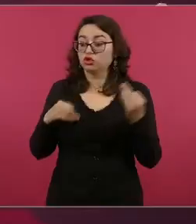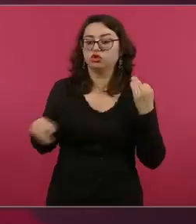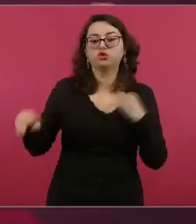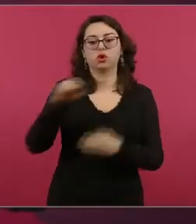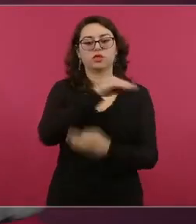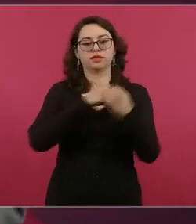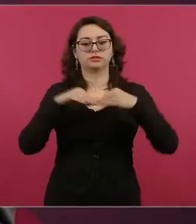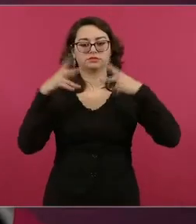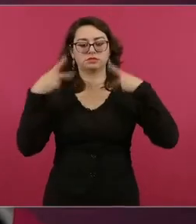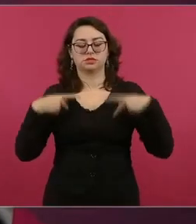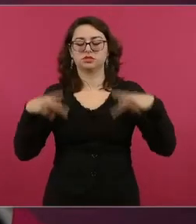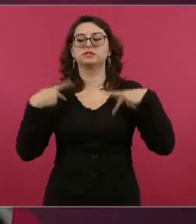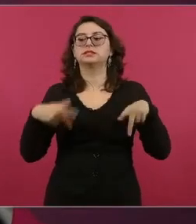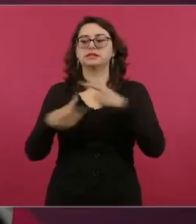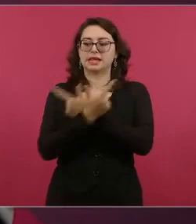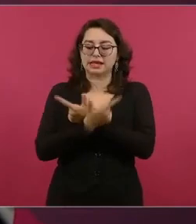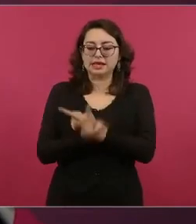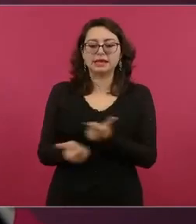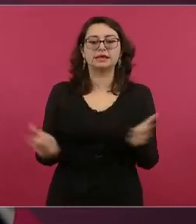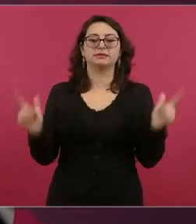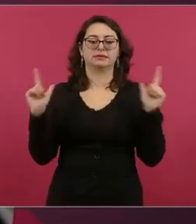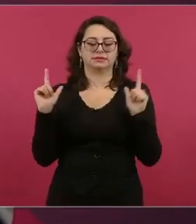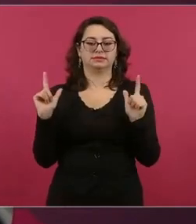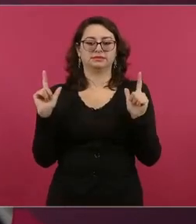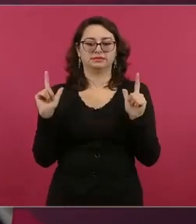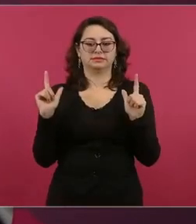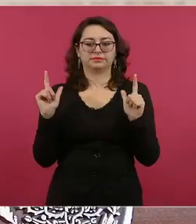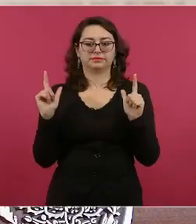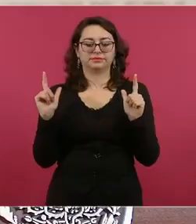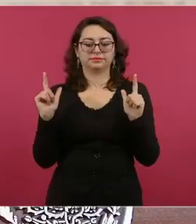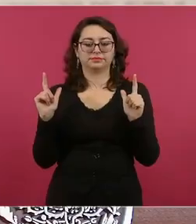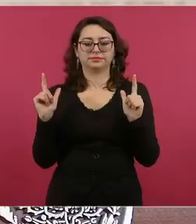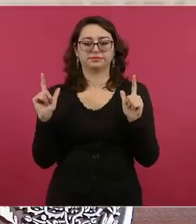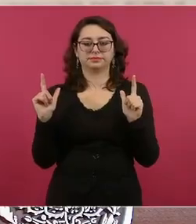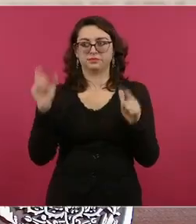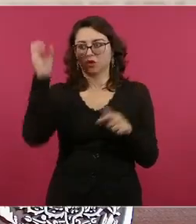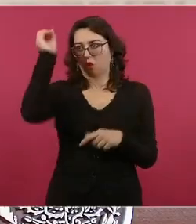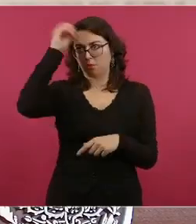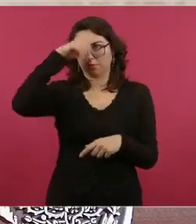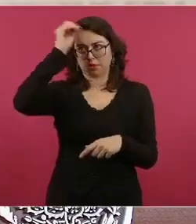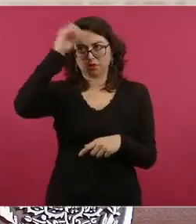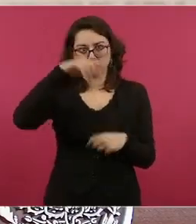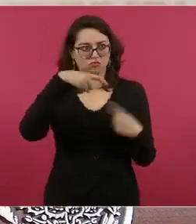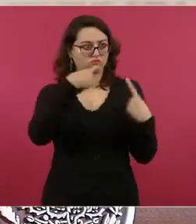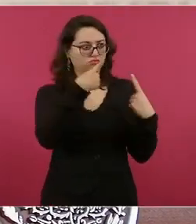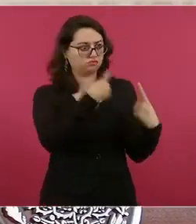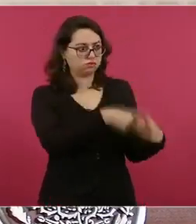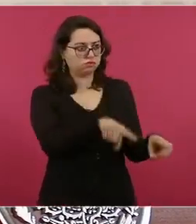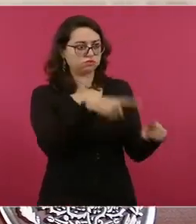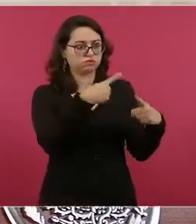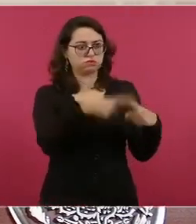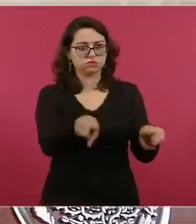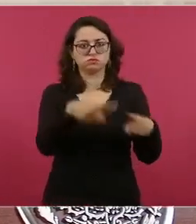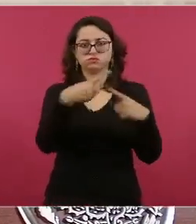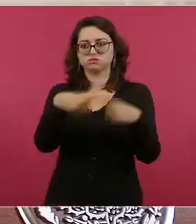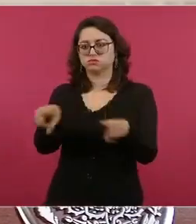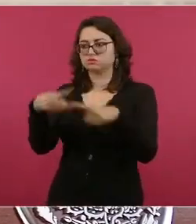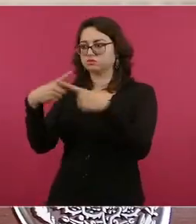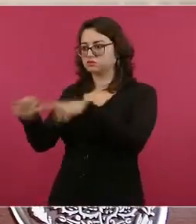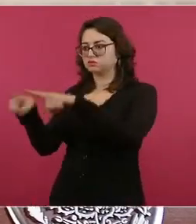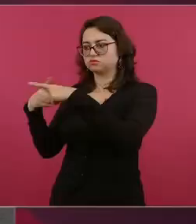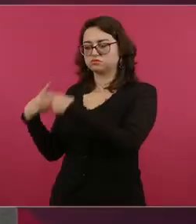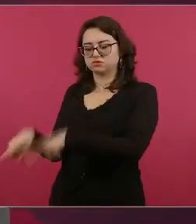entonces nosotros vamos a estar